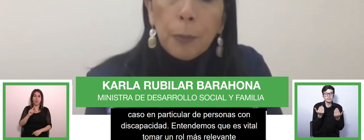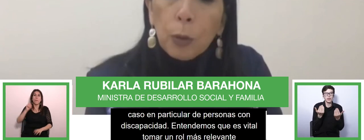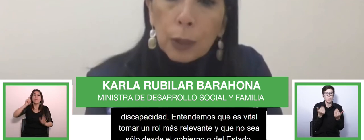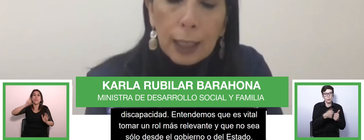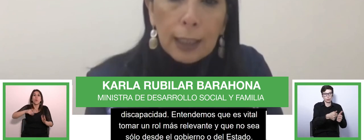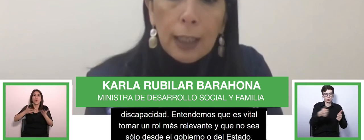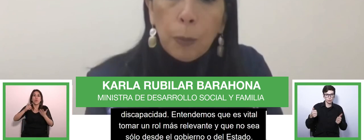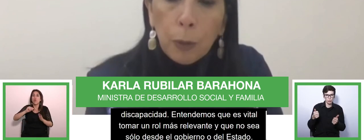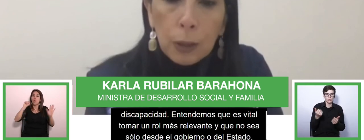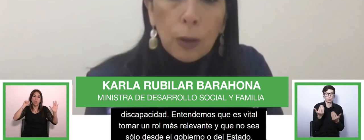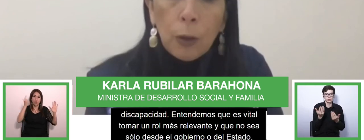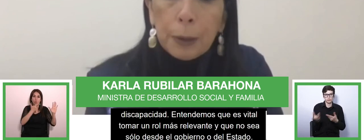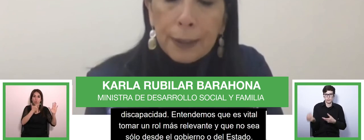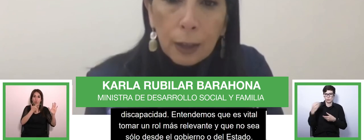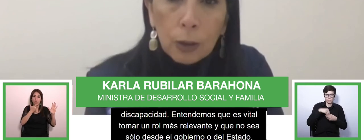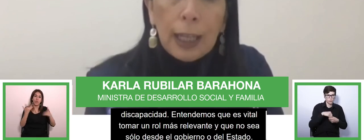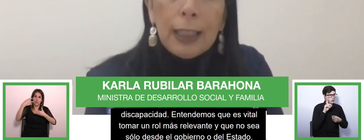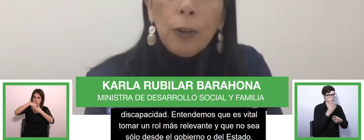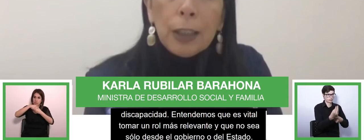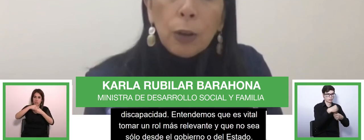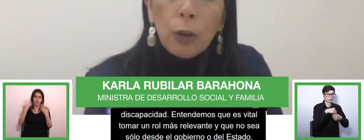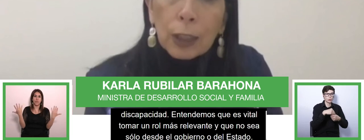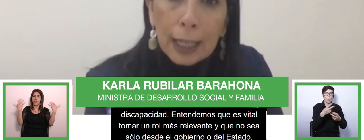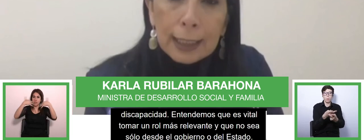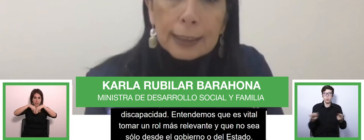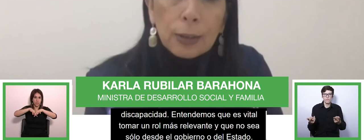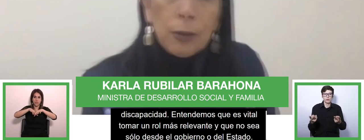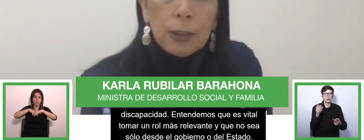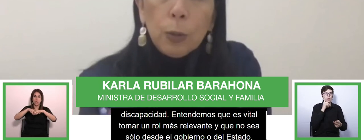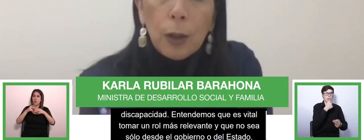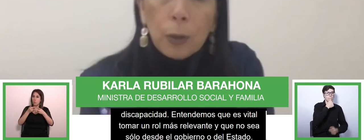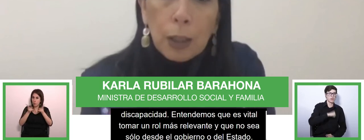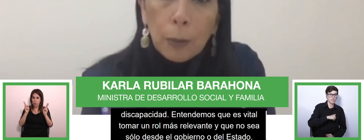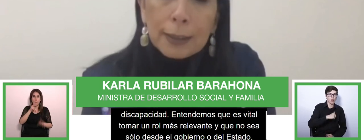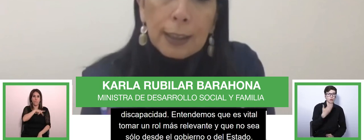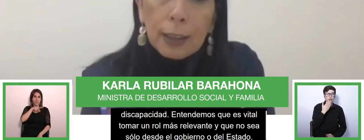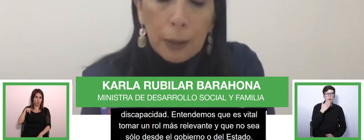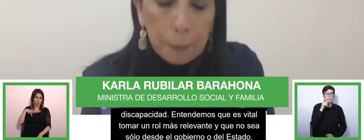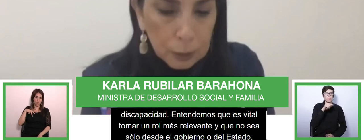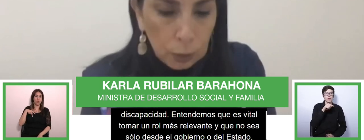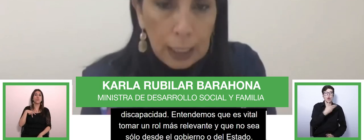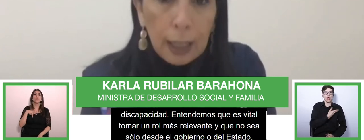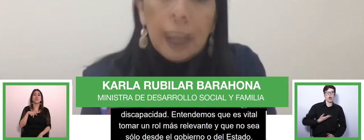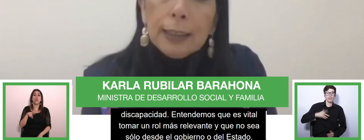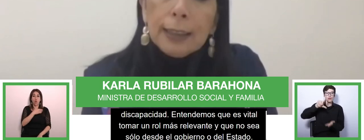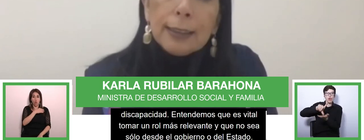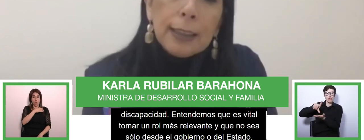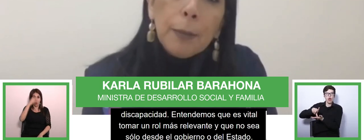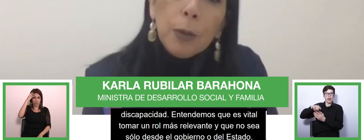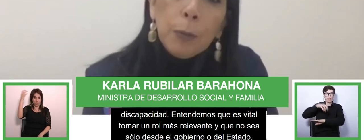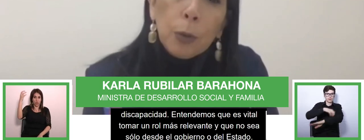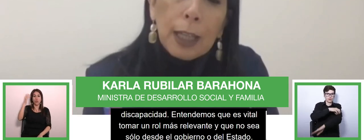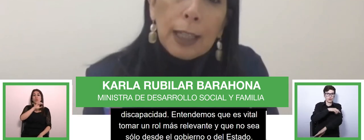necesitamos involucrar a los públicos a los privados a los gobiernos locales que son sin duda alguna lo más cercano a las personas necesitamos